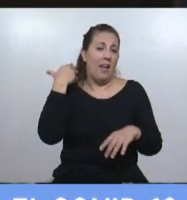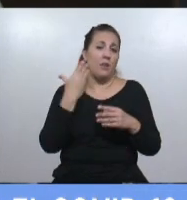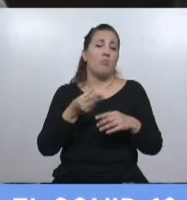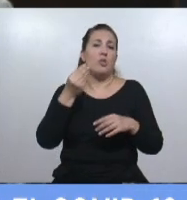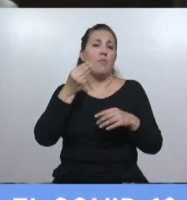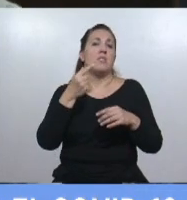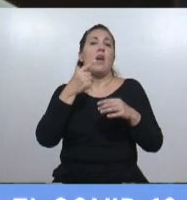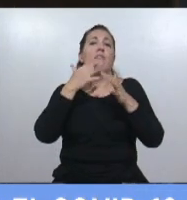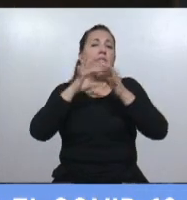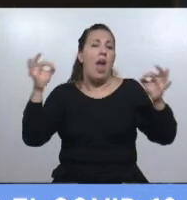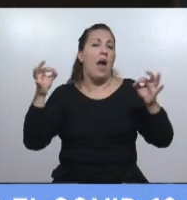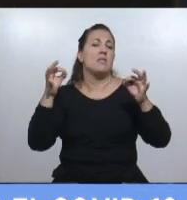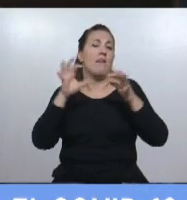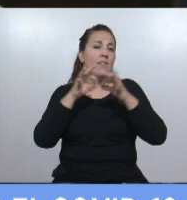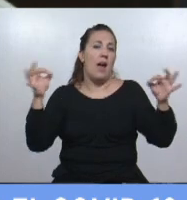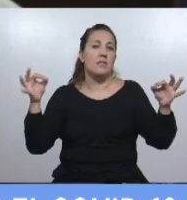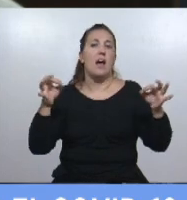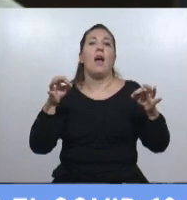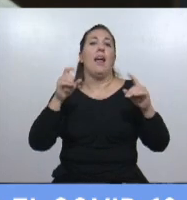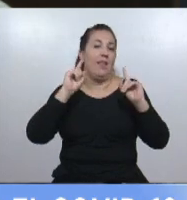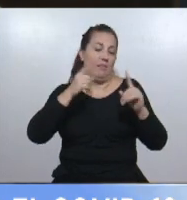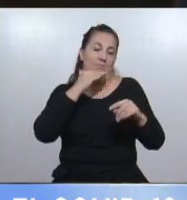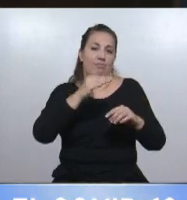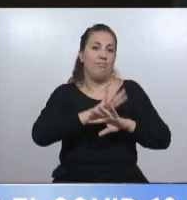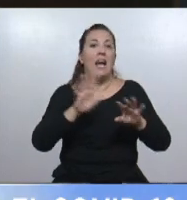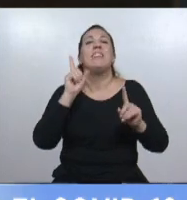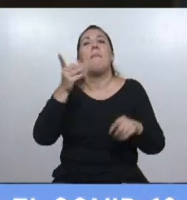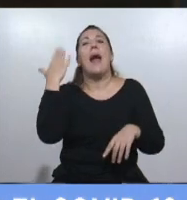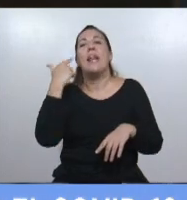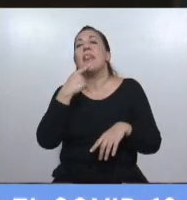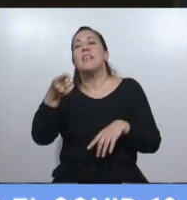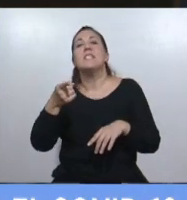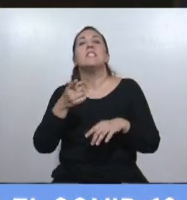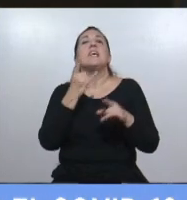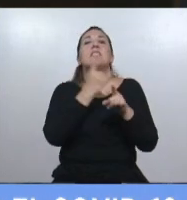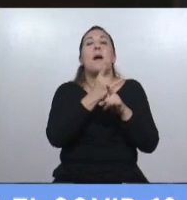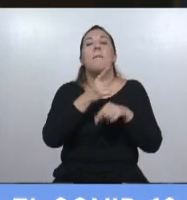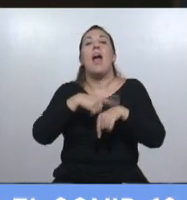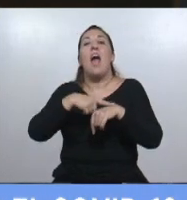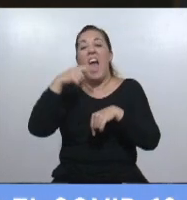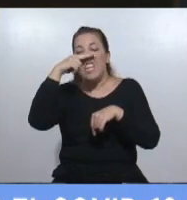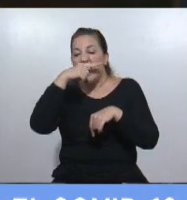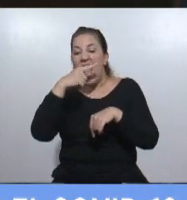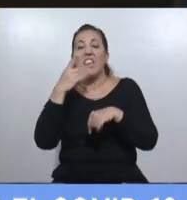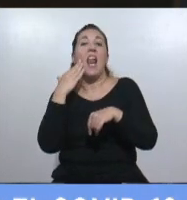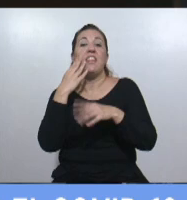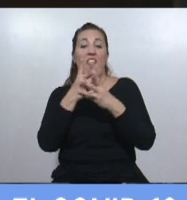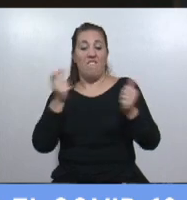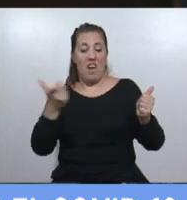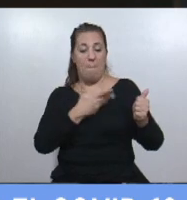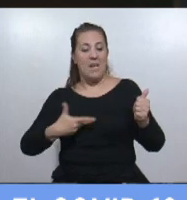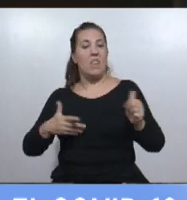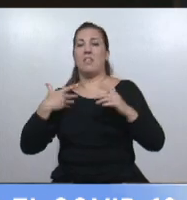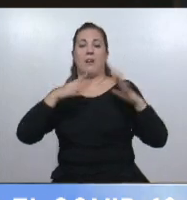no solamente por ir a ver Netflix a las 7 de la tarde sino por decir que la educación pública